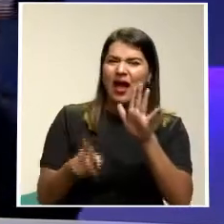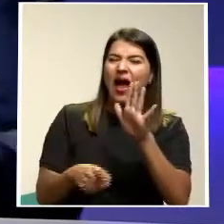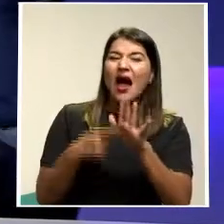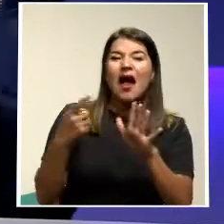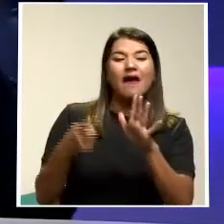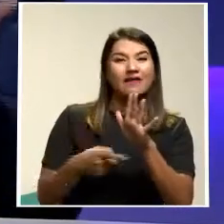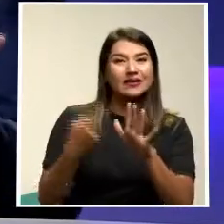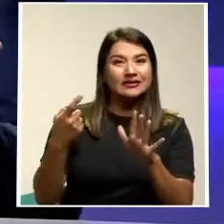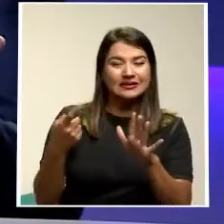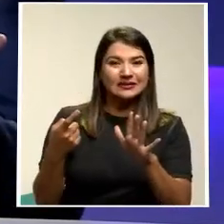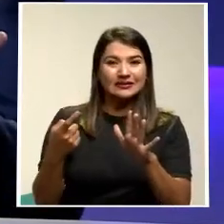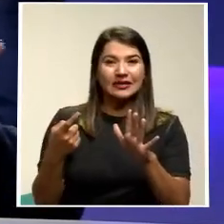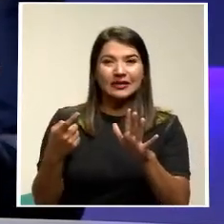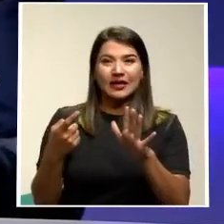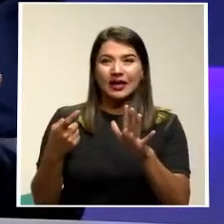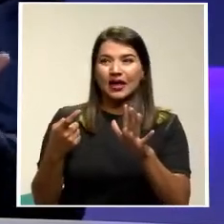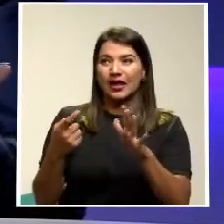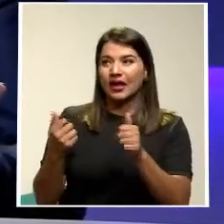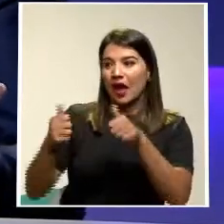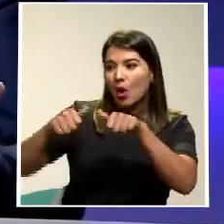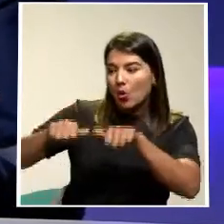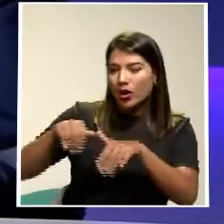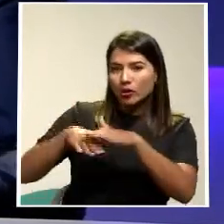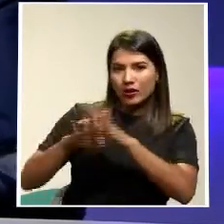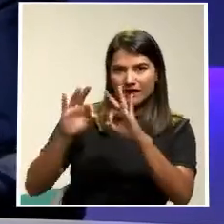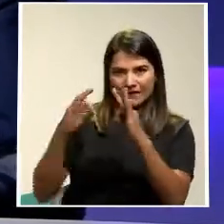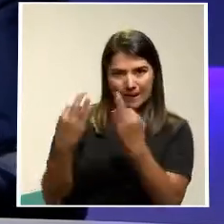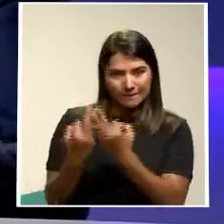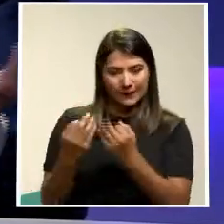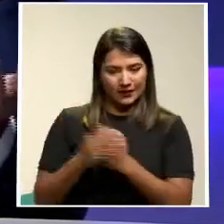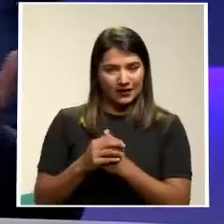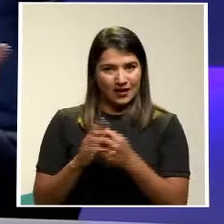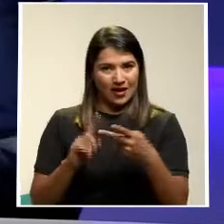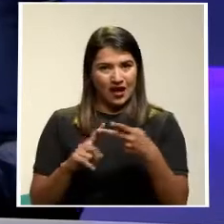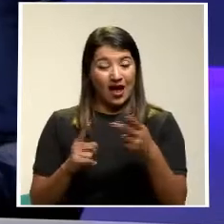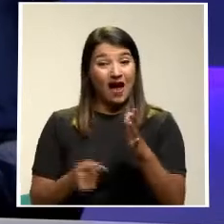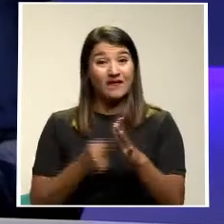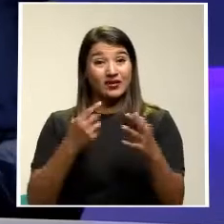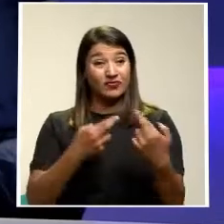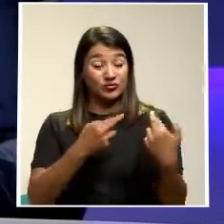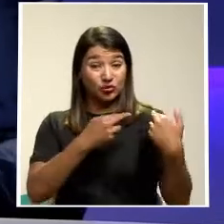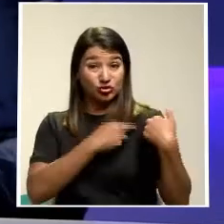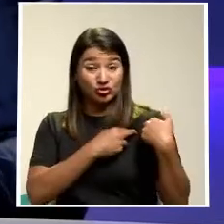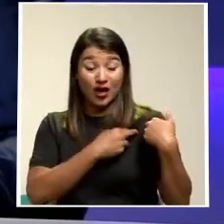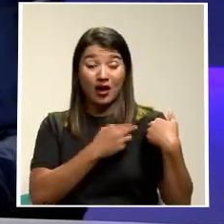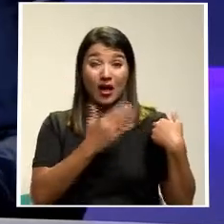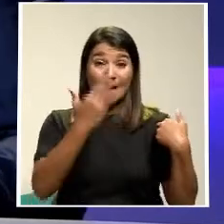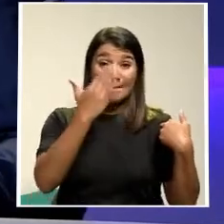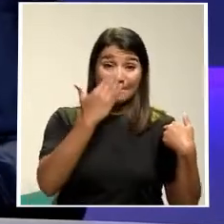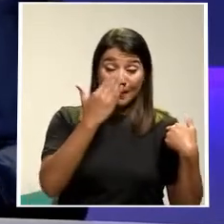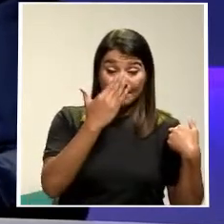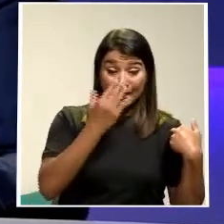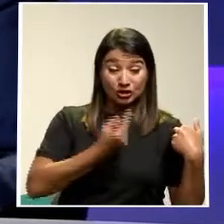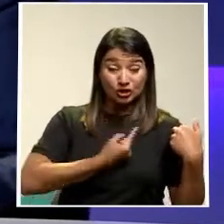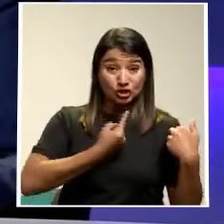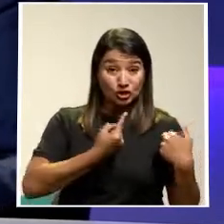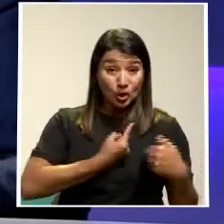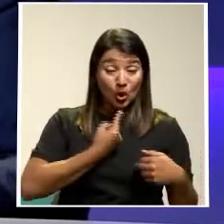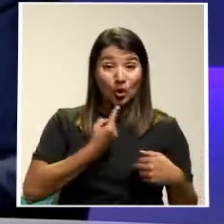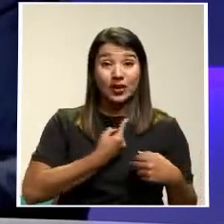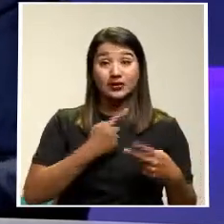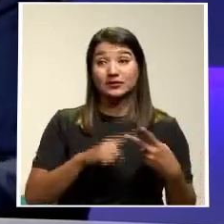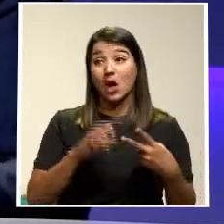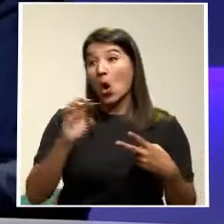familiar Que puede haber La responsabilidad Incluso De mamás Madres solteras Inclusive